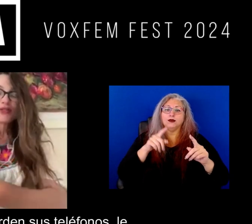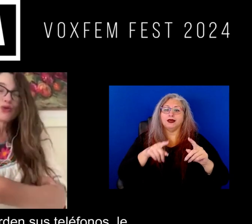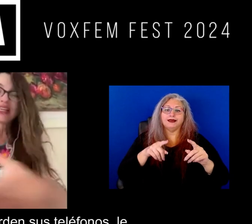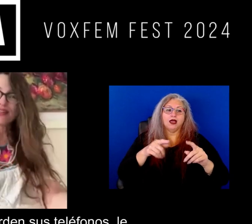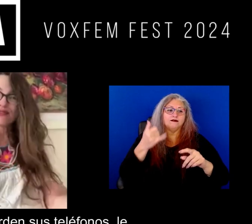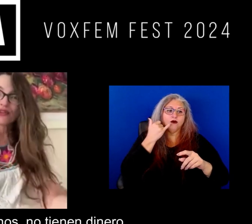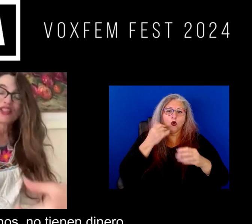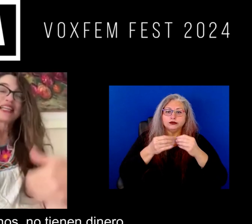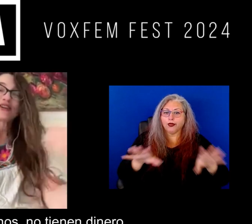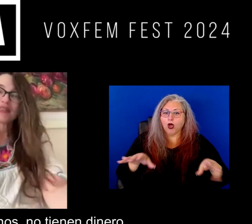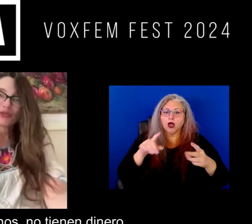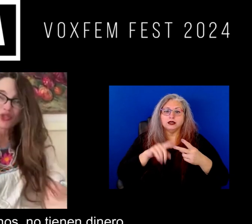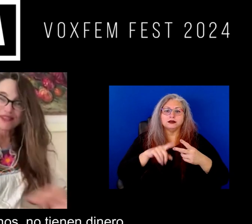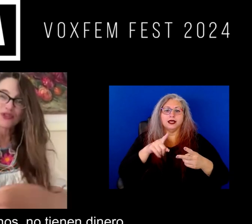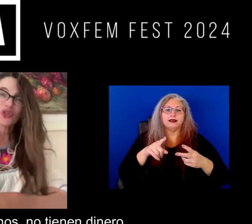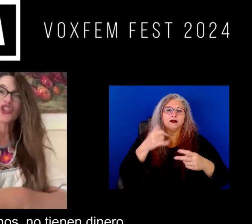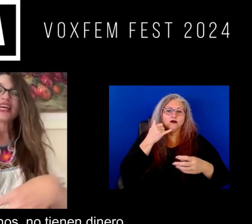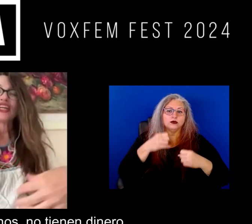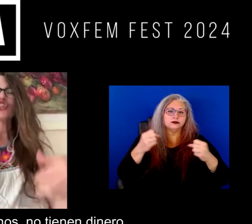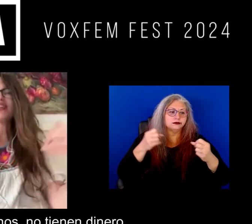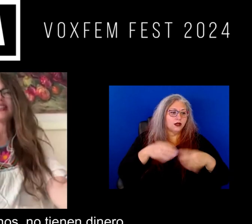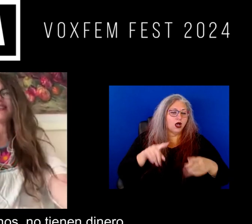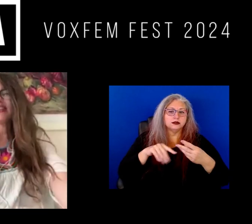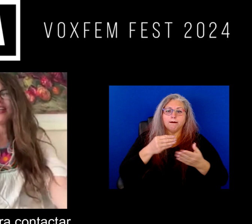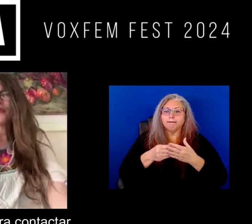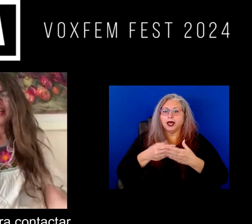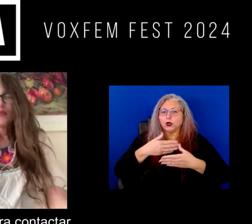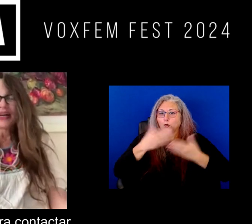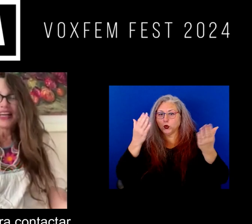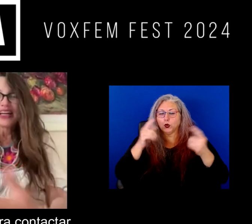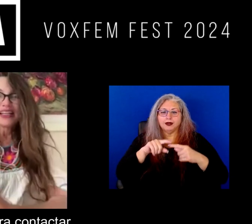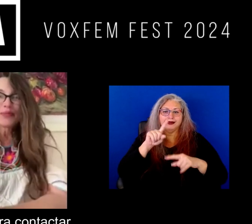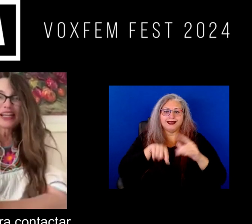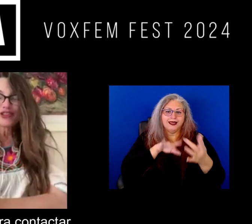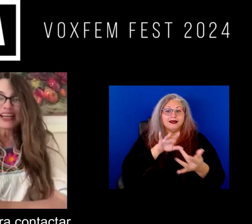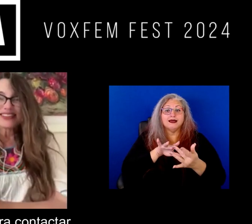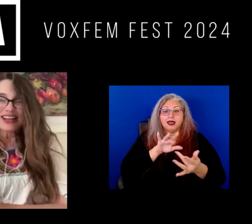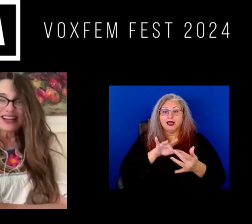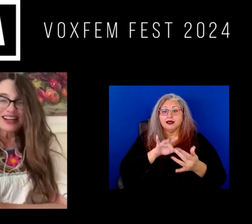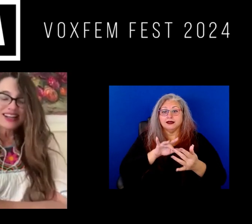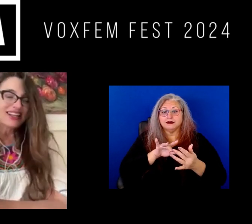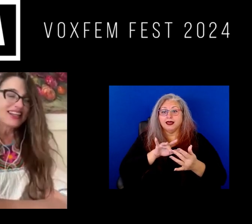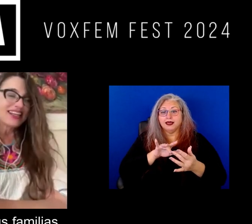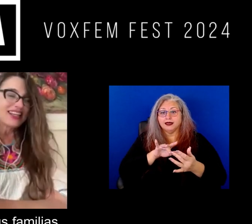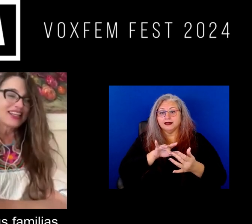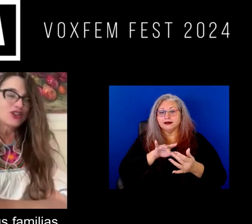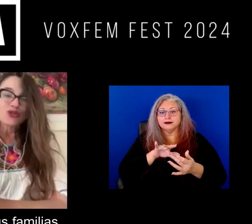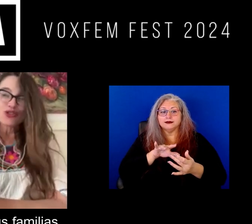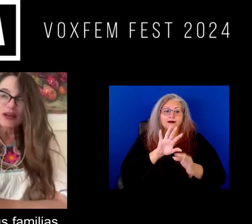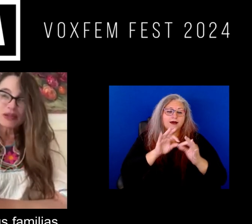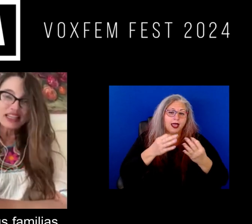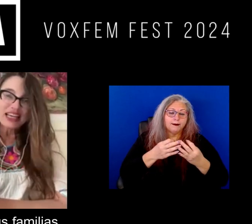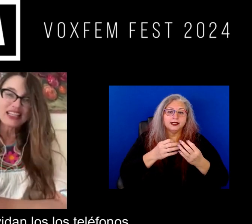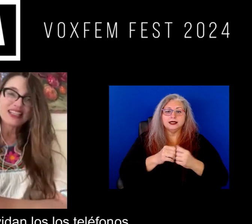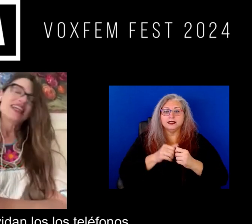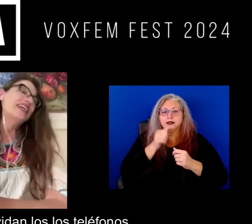pierden sus teléfonos le roban sus teléfonos no tienen dinero para contactar con sus